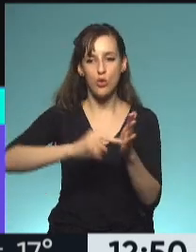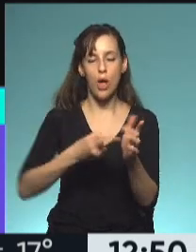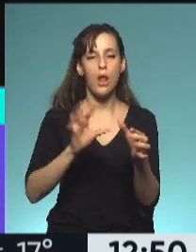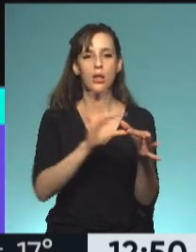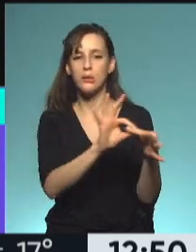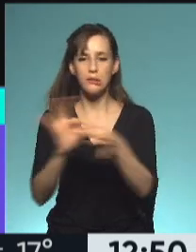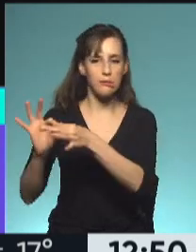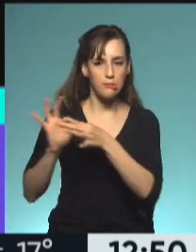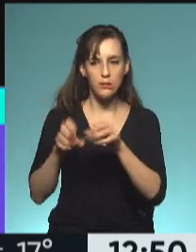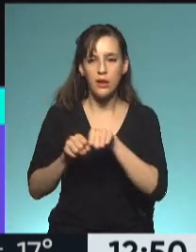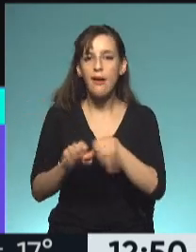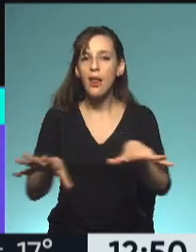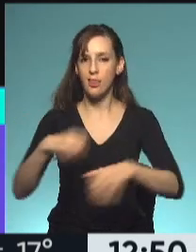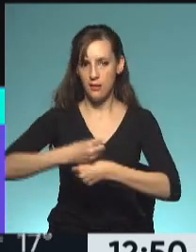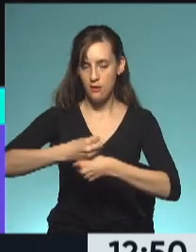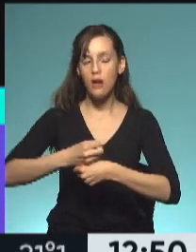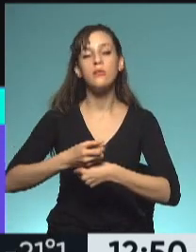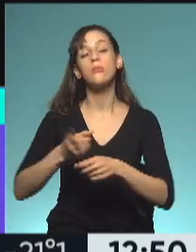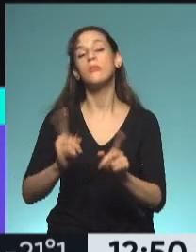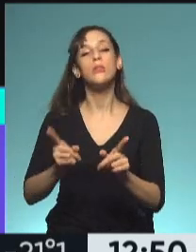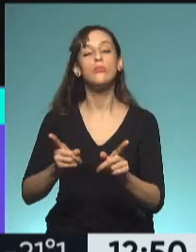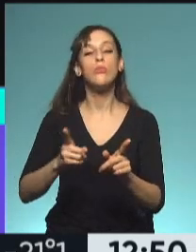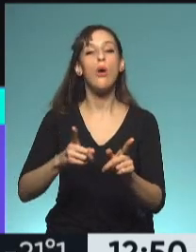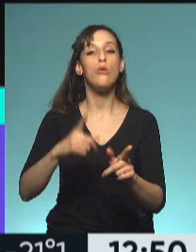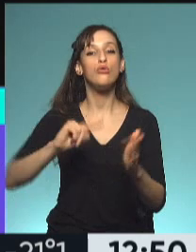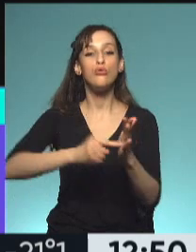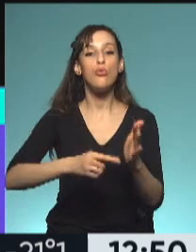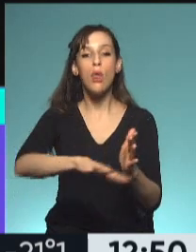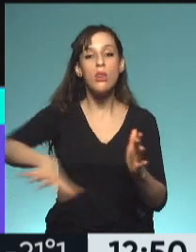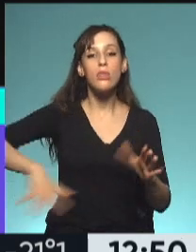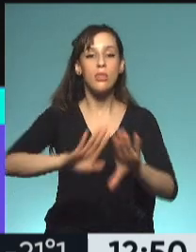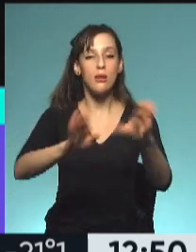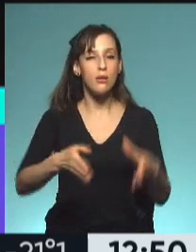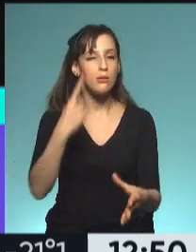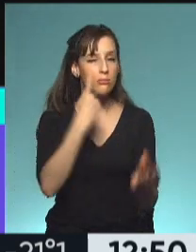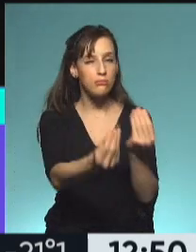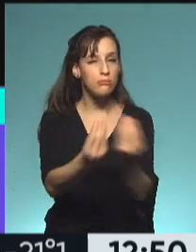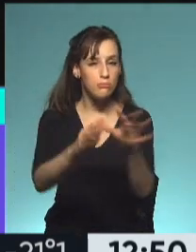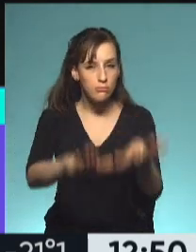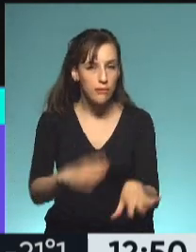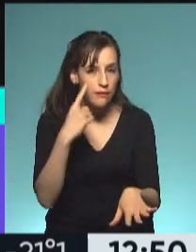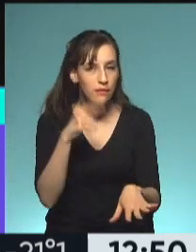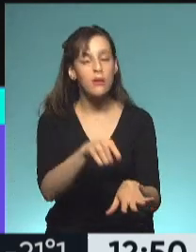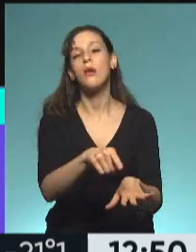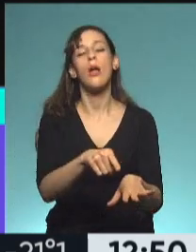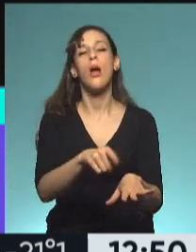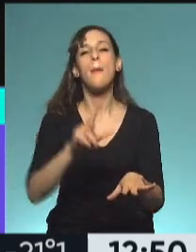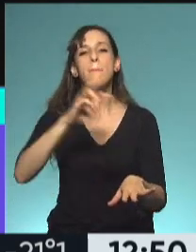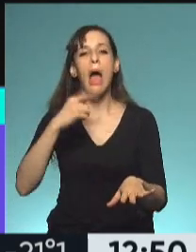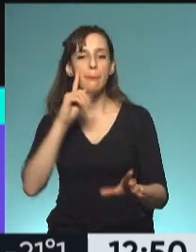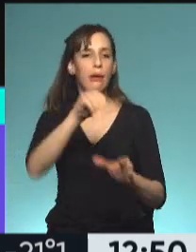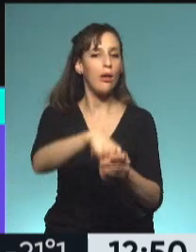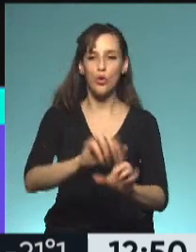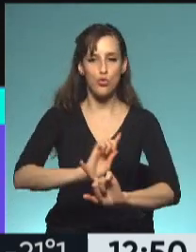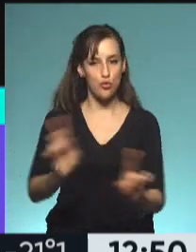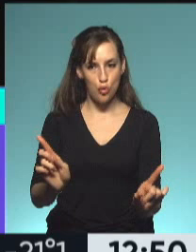Así que, en el caso de las residencias de la ciudad, el PAMI no ha participado en ese operativo, sino que el gobierno de